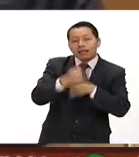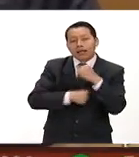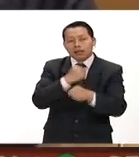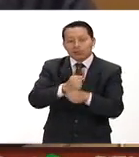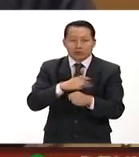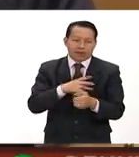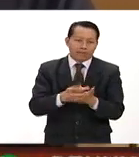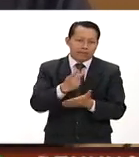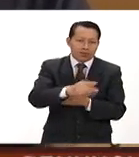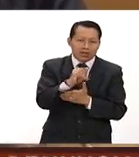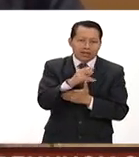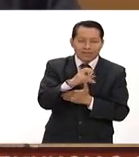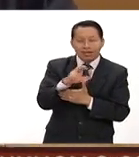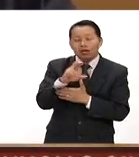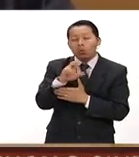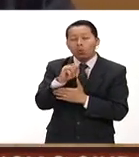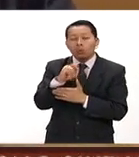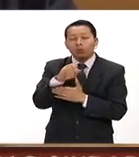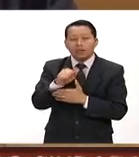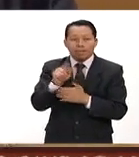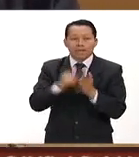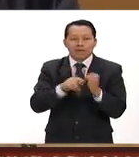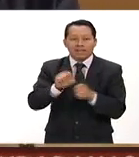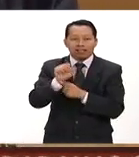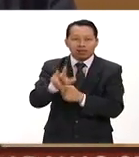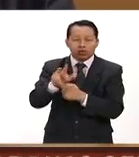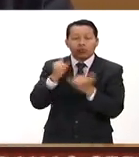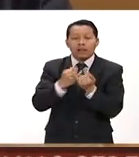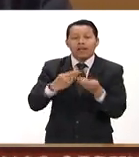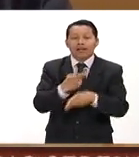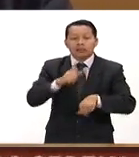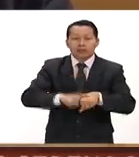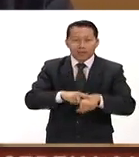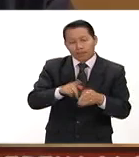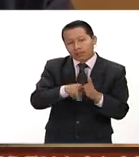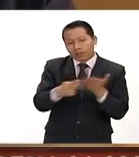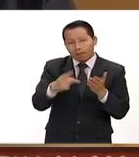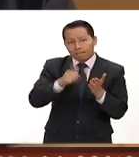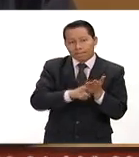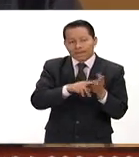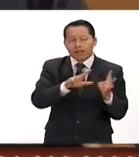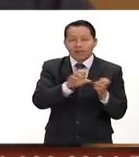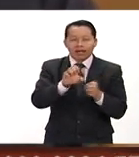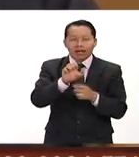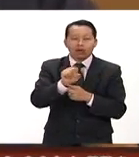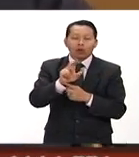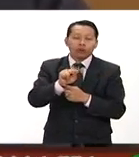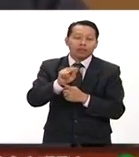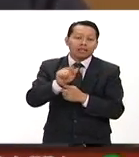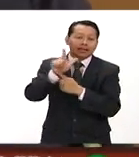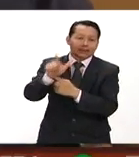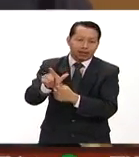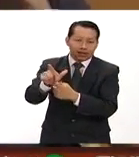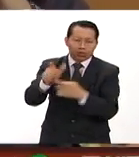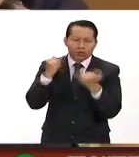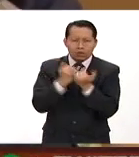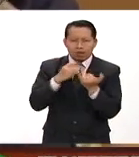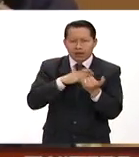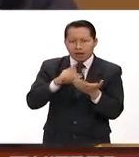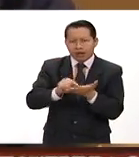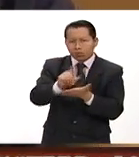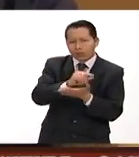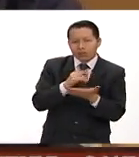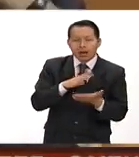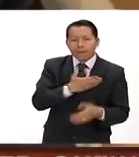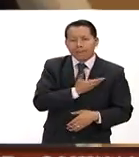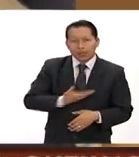Villarrutia en 1978 y el Nacional de Periodismo en 1987 a través de su cuenta de Twitter